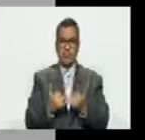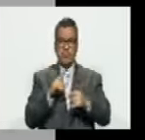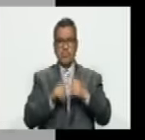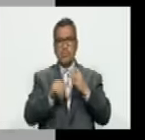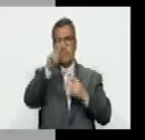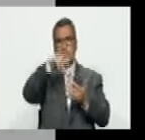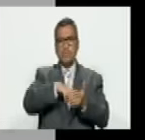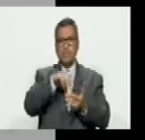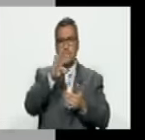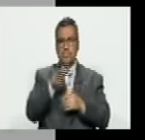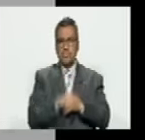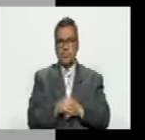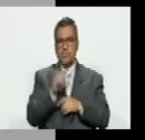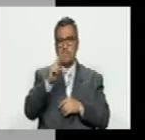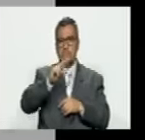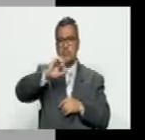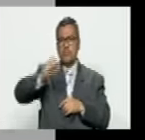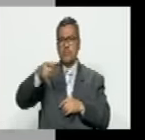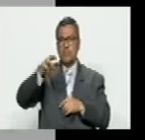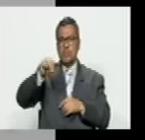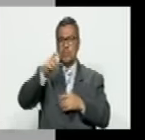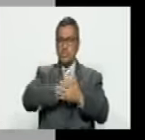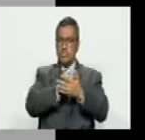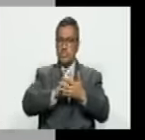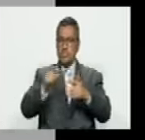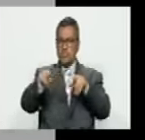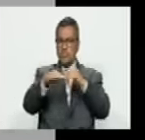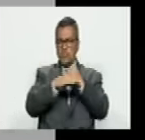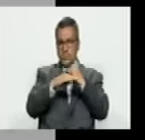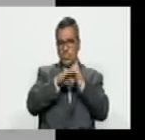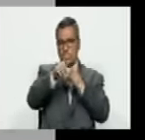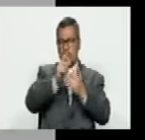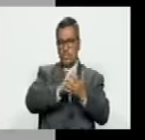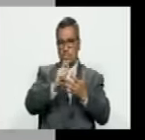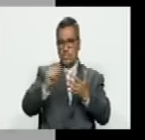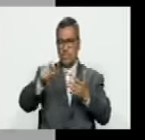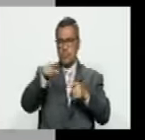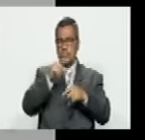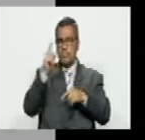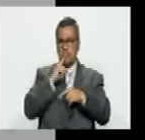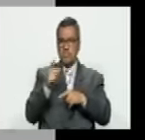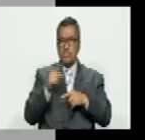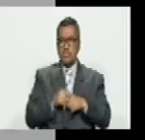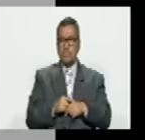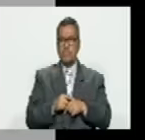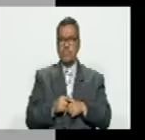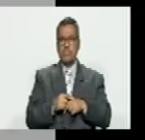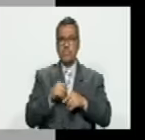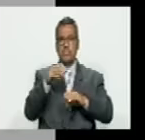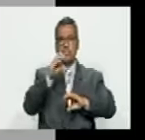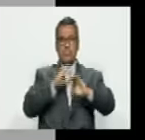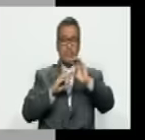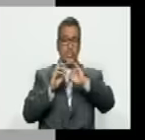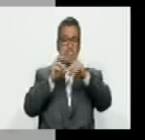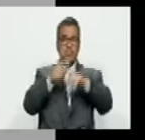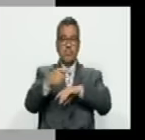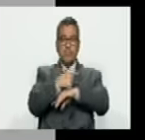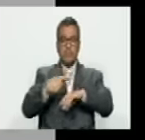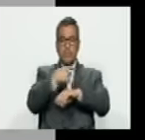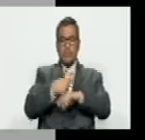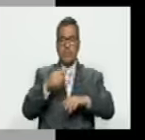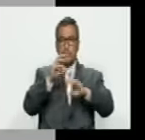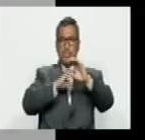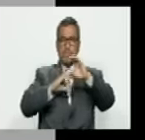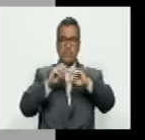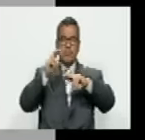2004 con Ricardo Hausman que escribió un artículo parecido en el referéndum revocatorio que le llamó el cisne negro la búsqueda del cisne negro